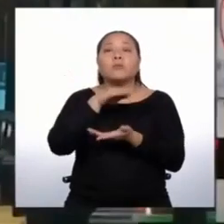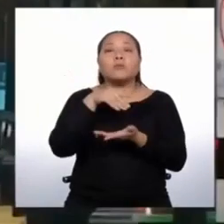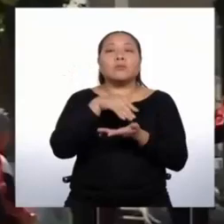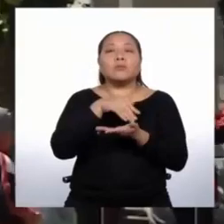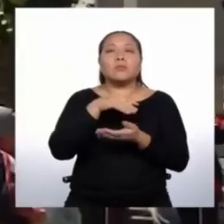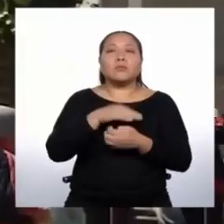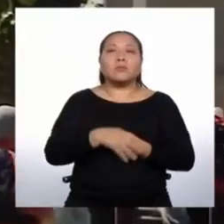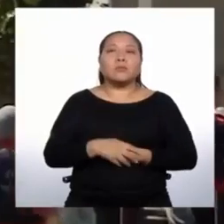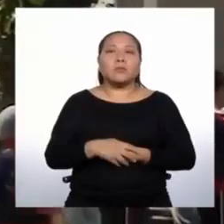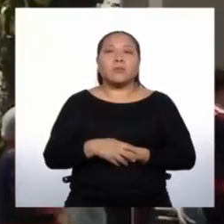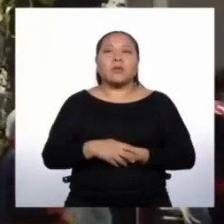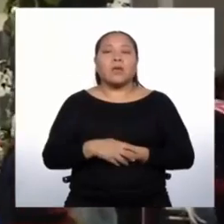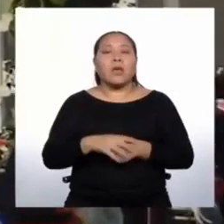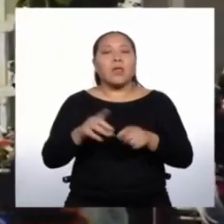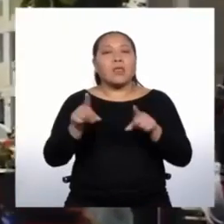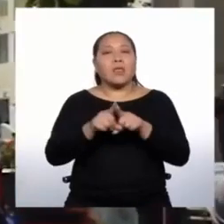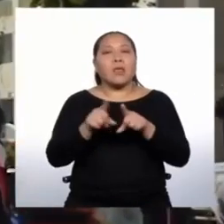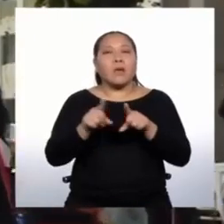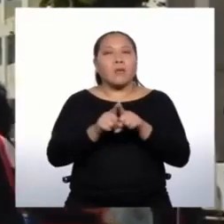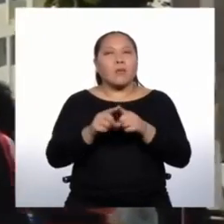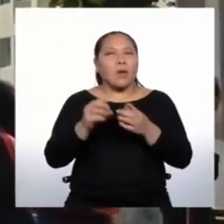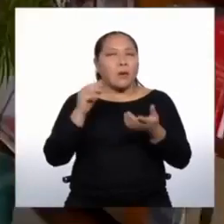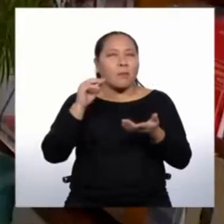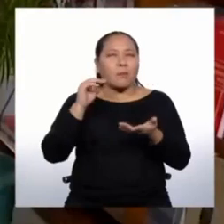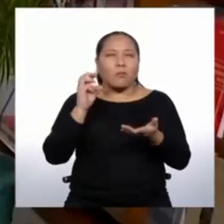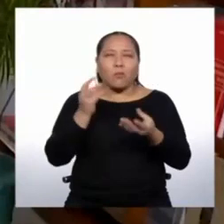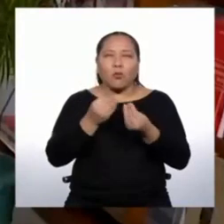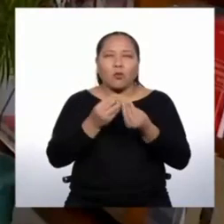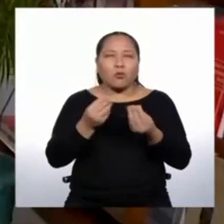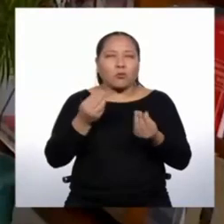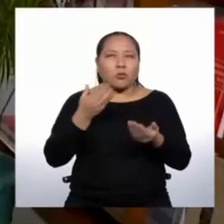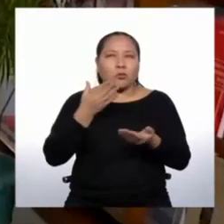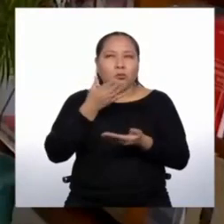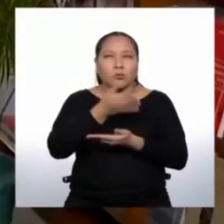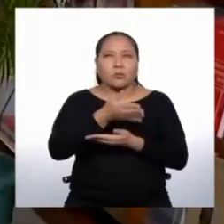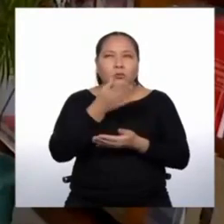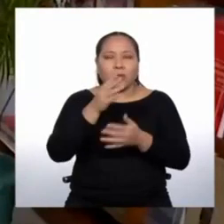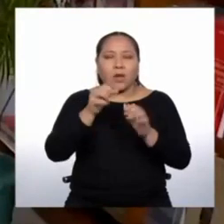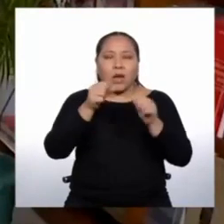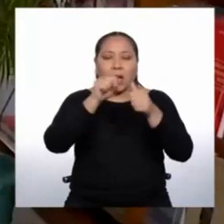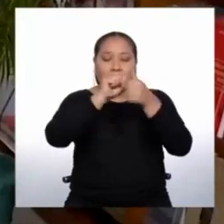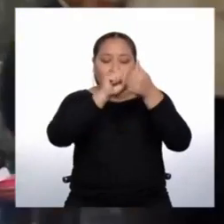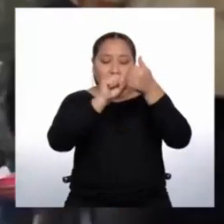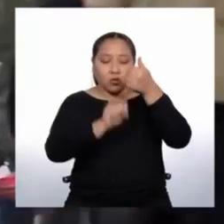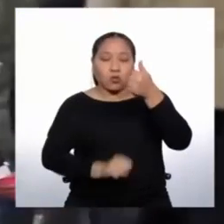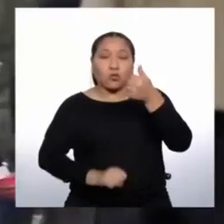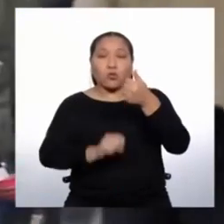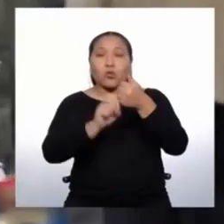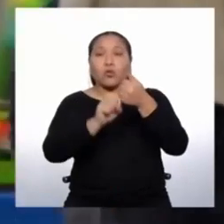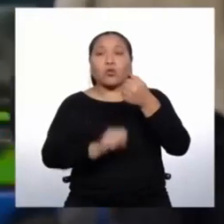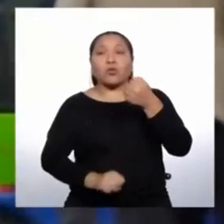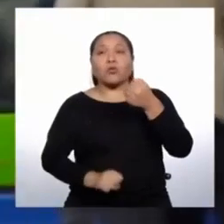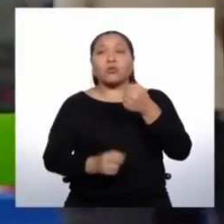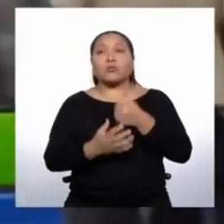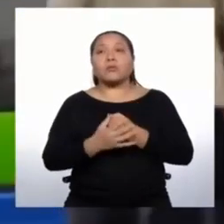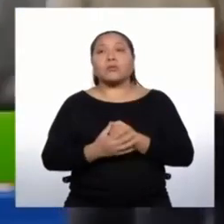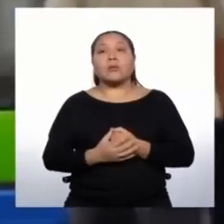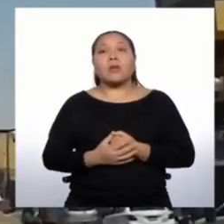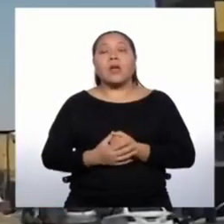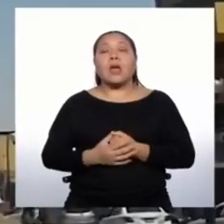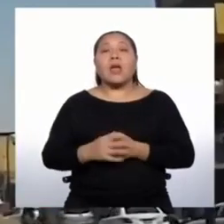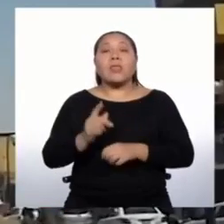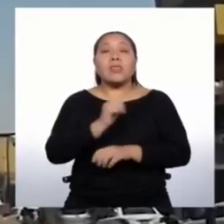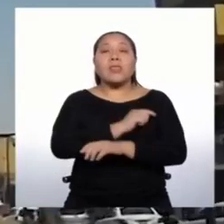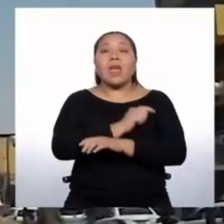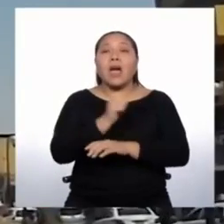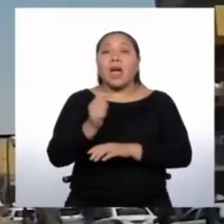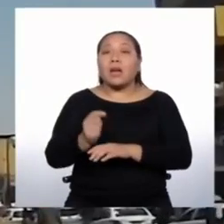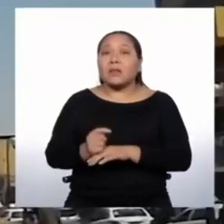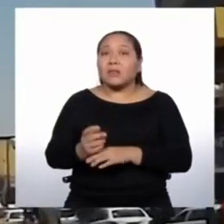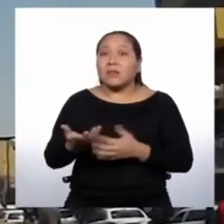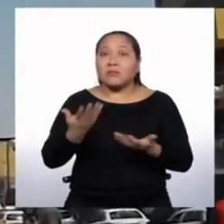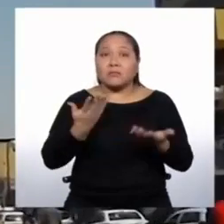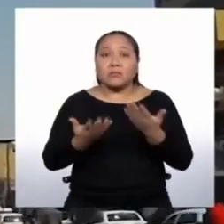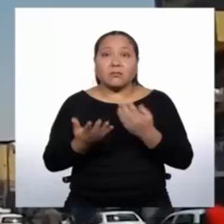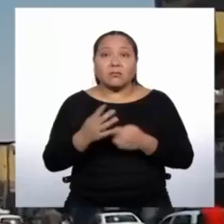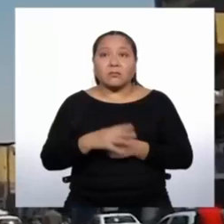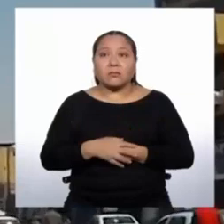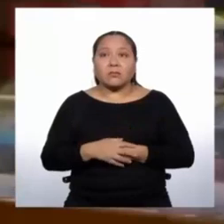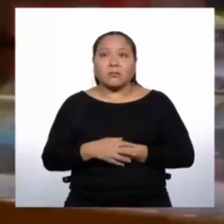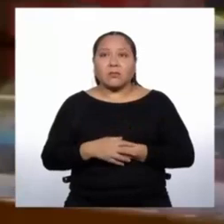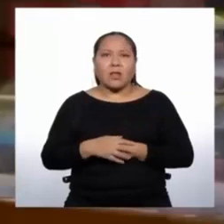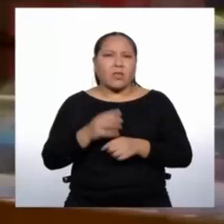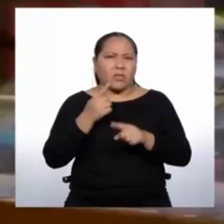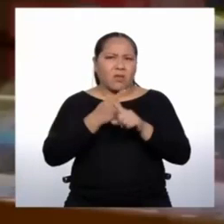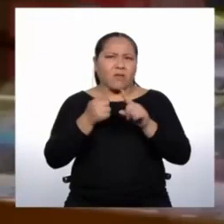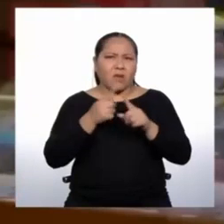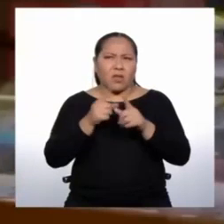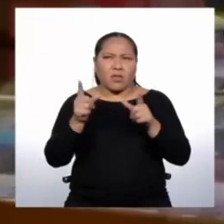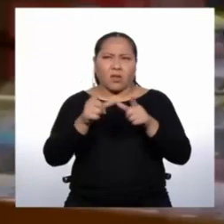También hay una migración muy, muy importante al sur de nuestro país, a la ciudad de Tacna, desde diferentes